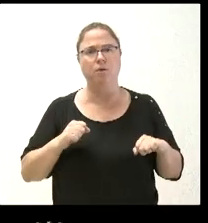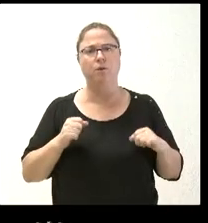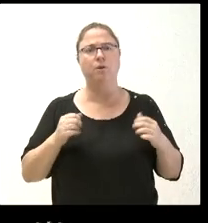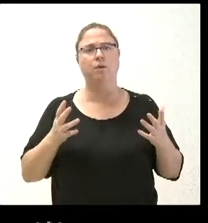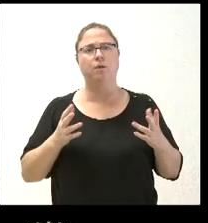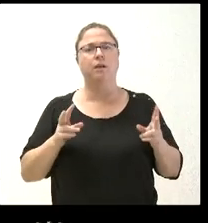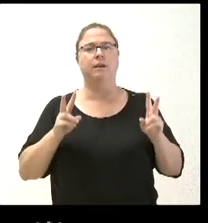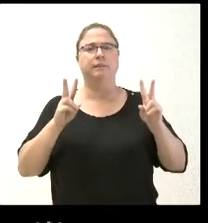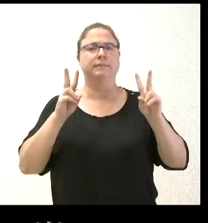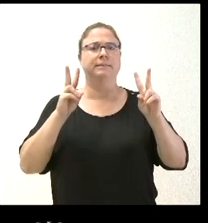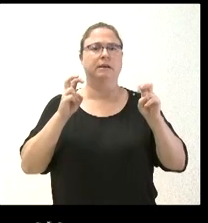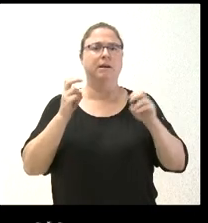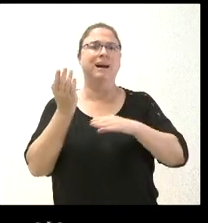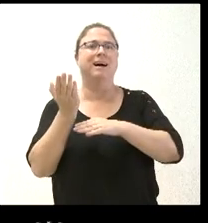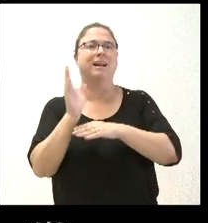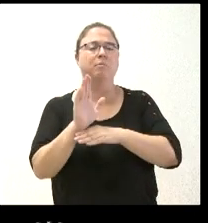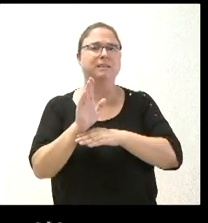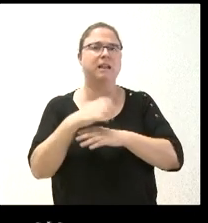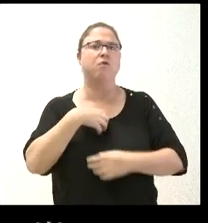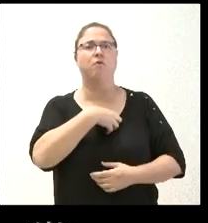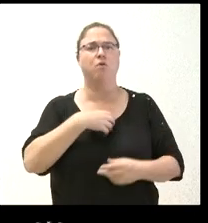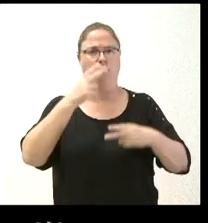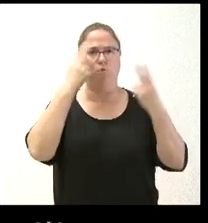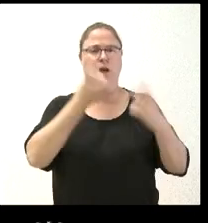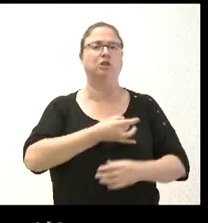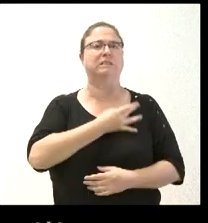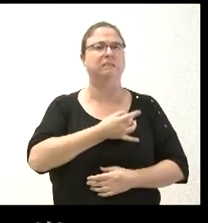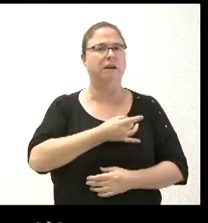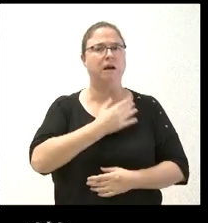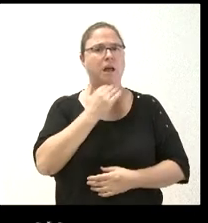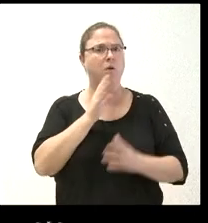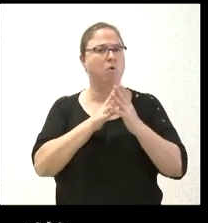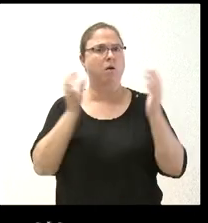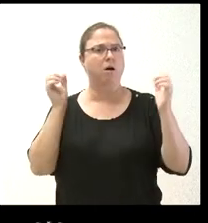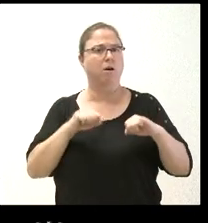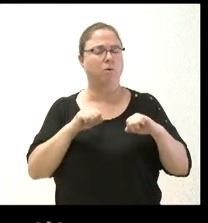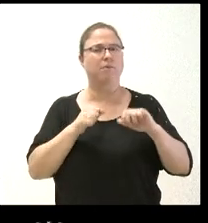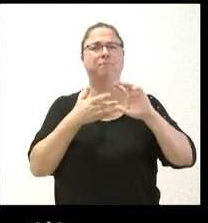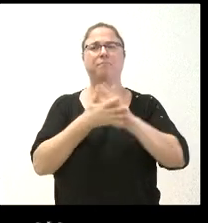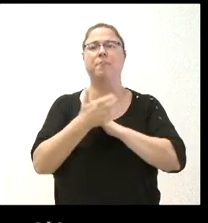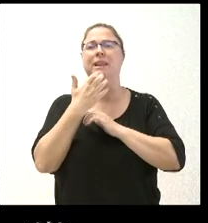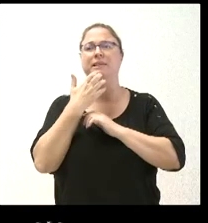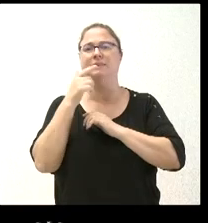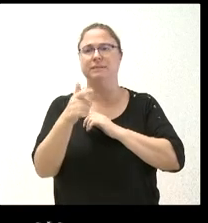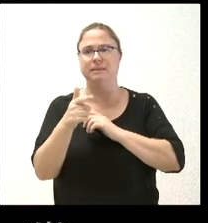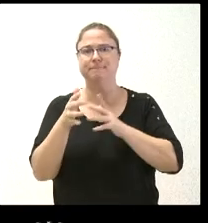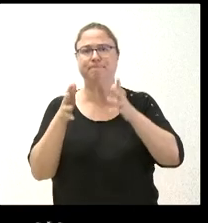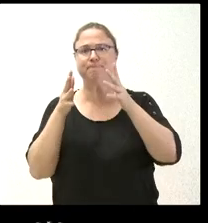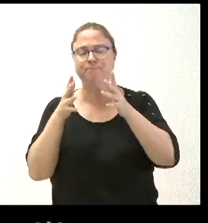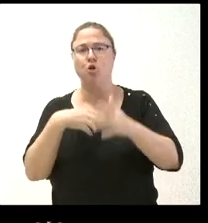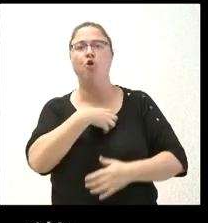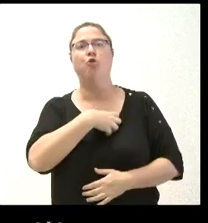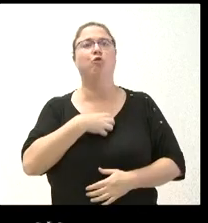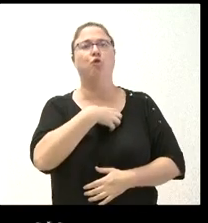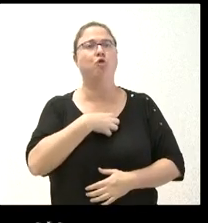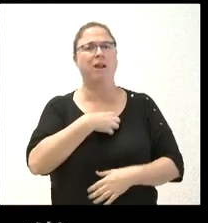con los representantes de la función pública, sindicales. Me refiero al hecho de que se encomiende a los funcionarios